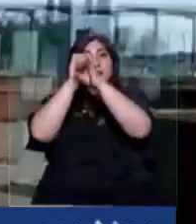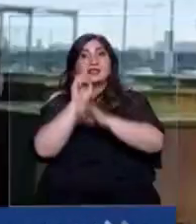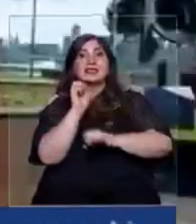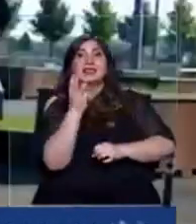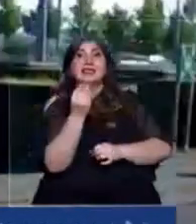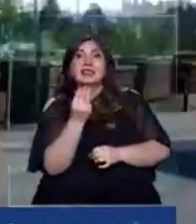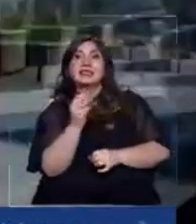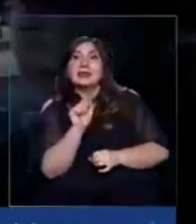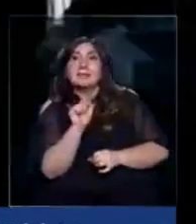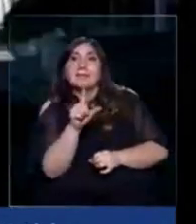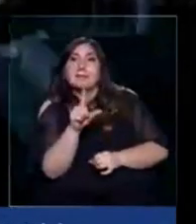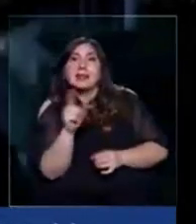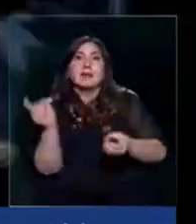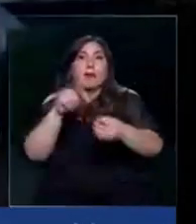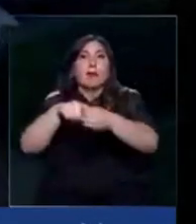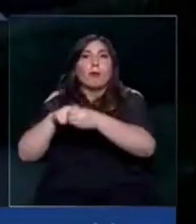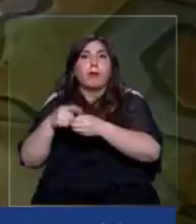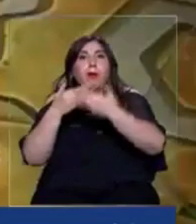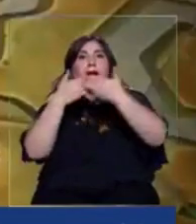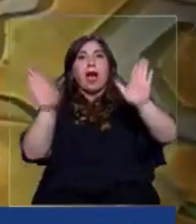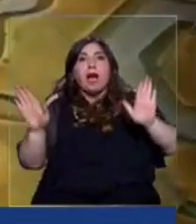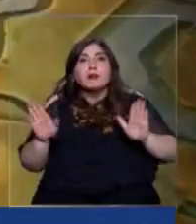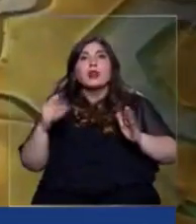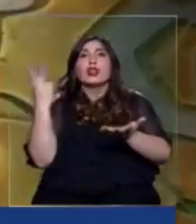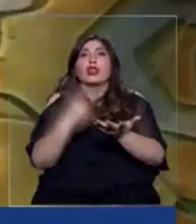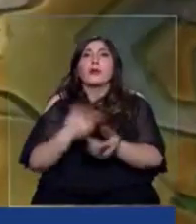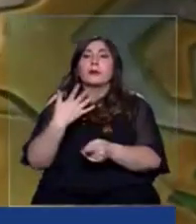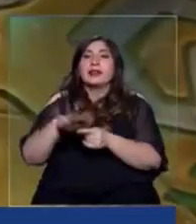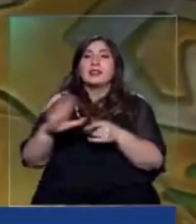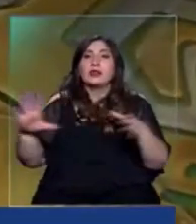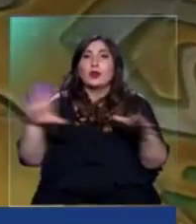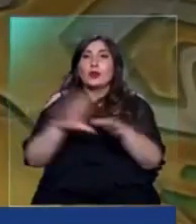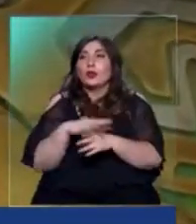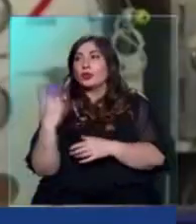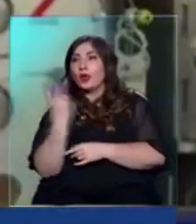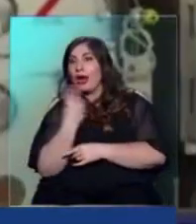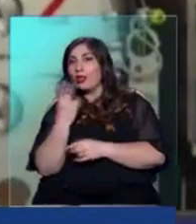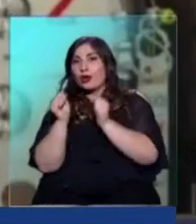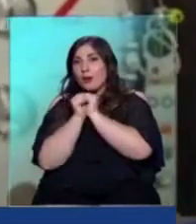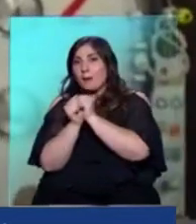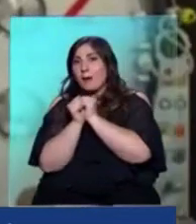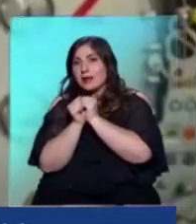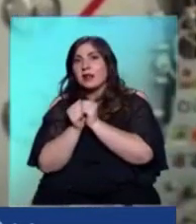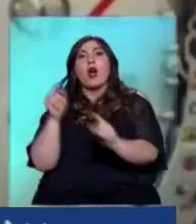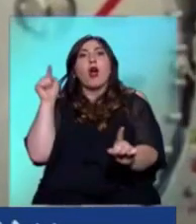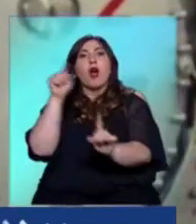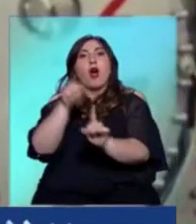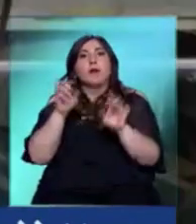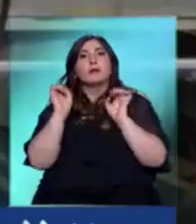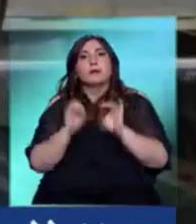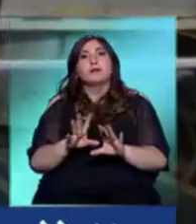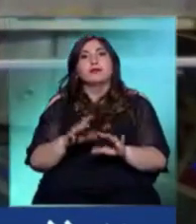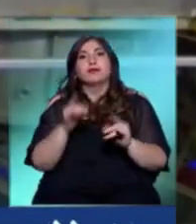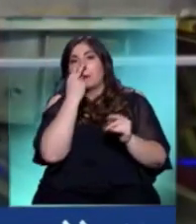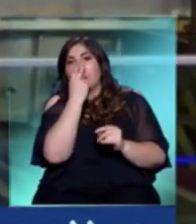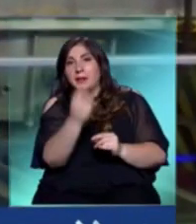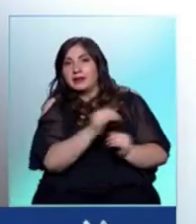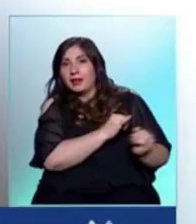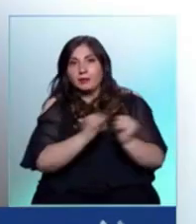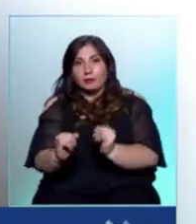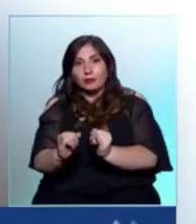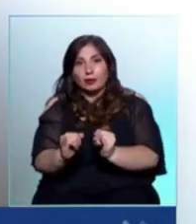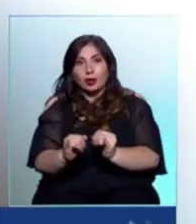.000 suscriptores y que abrió en el 2015 junto a dos colegas, con un fin educativo y una mirada informativa.